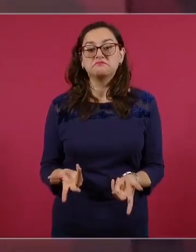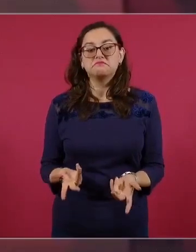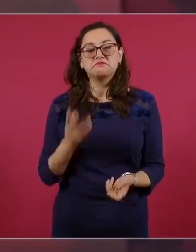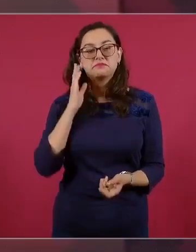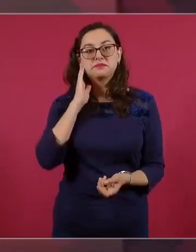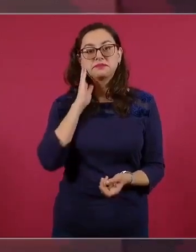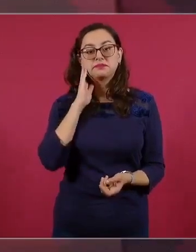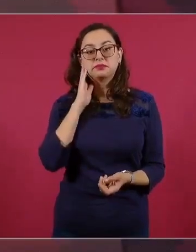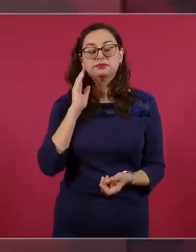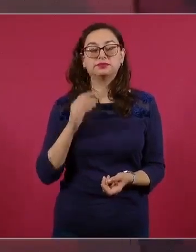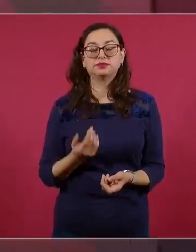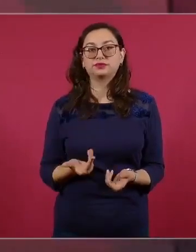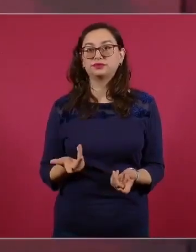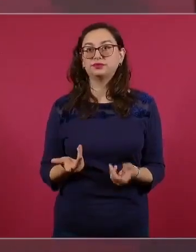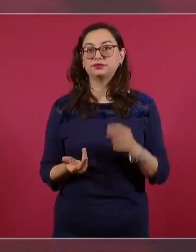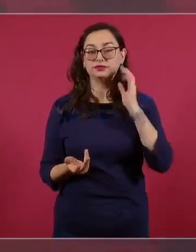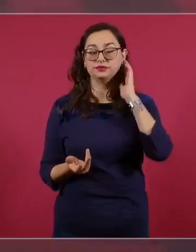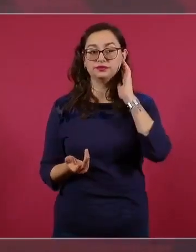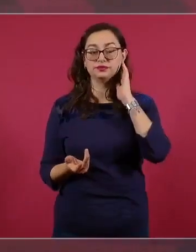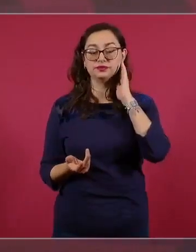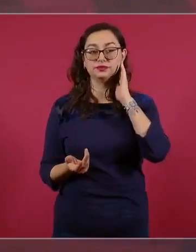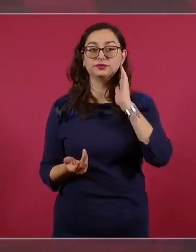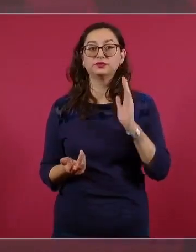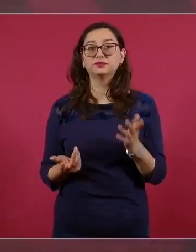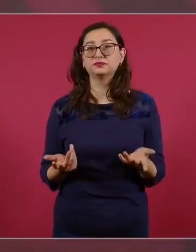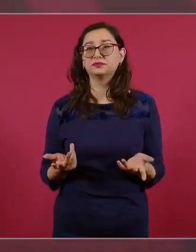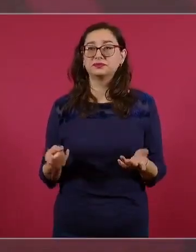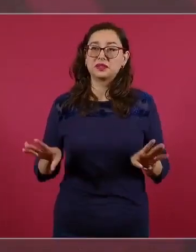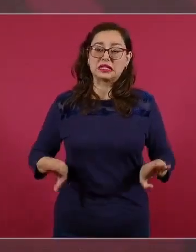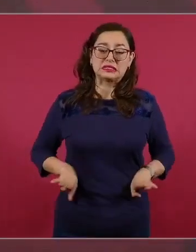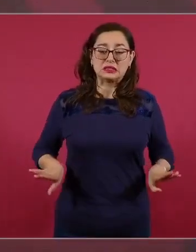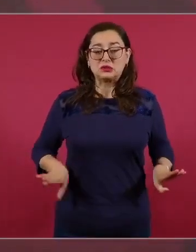muy